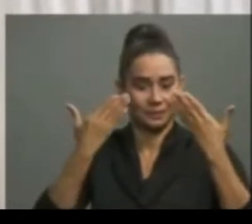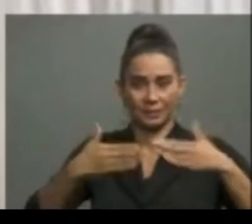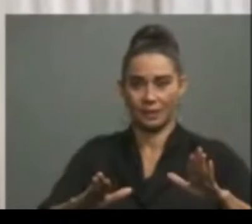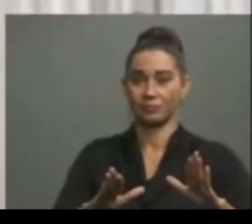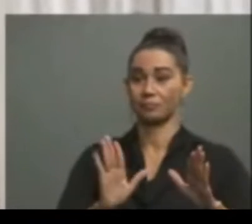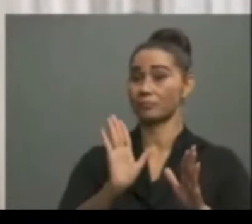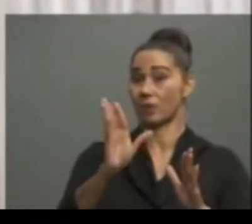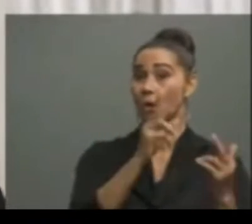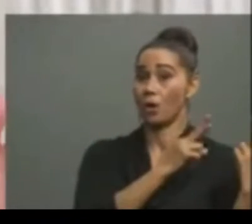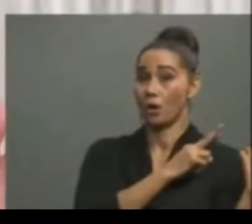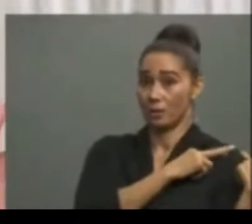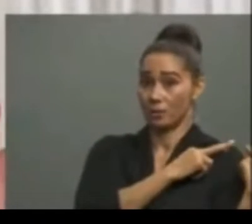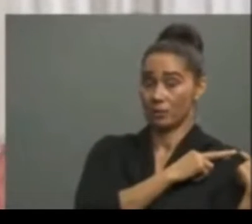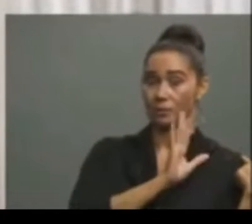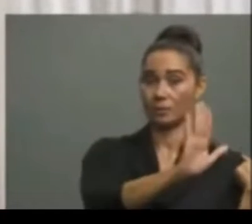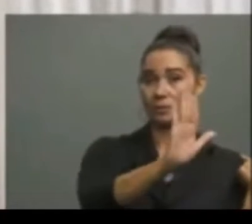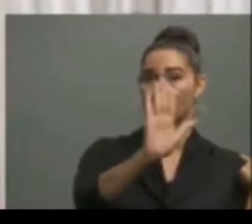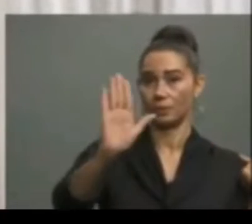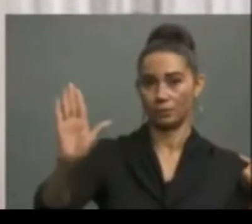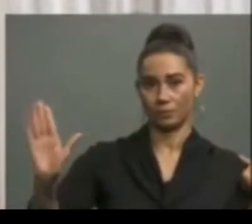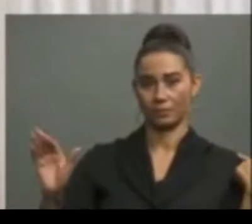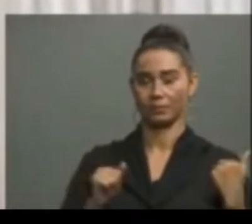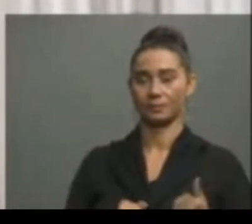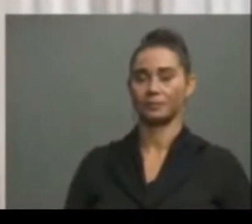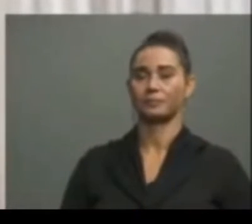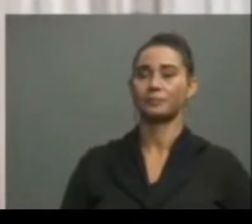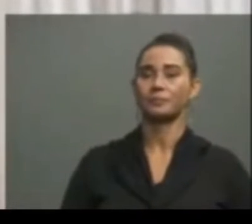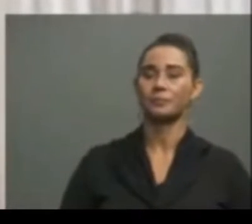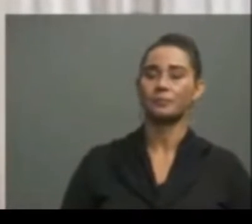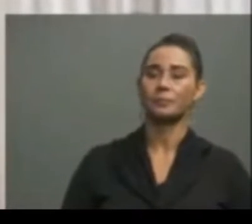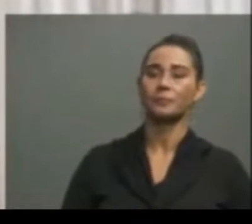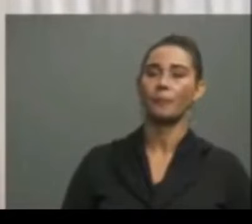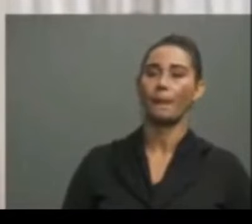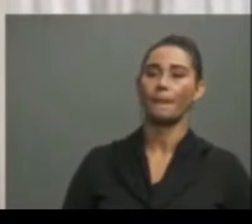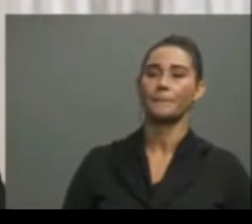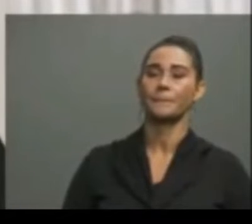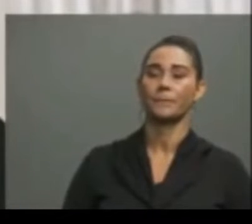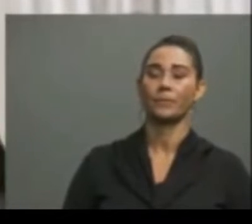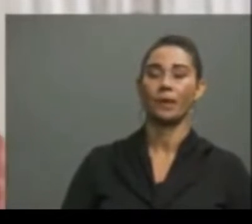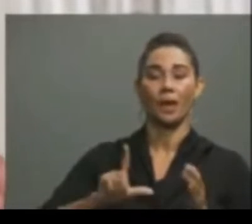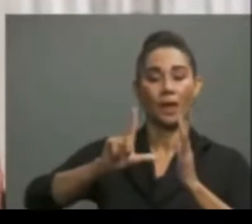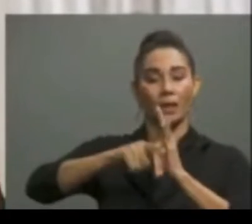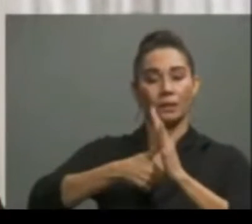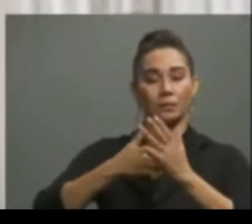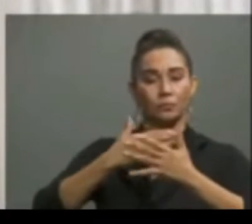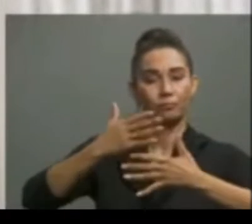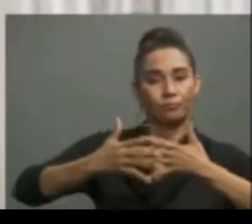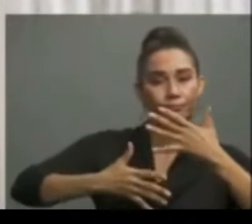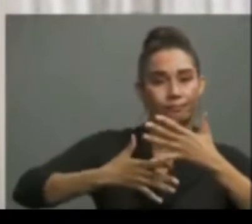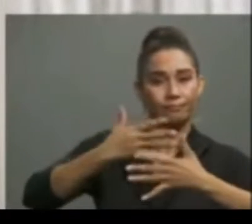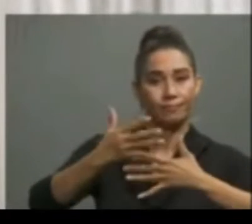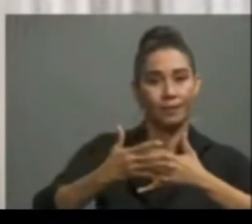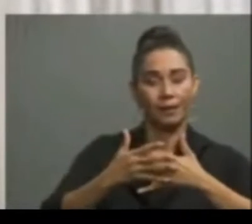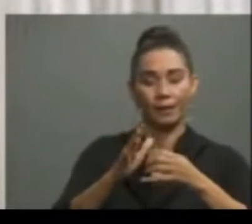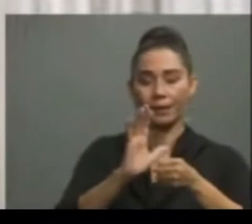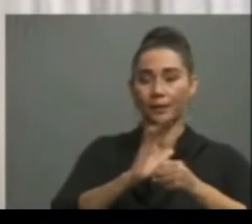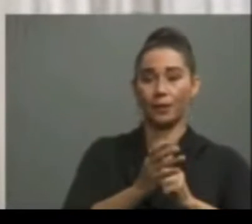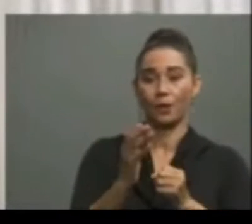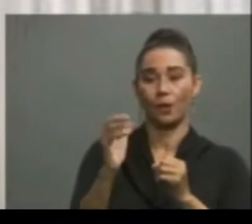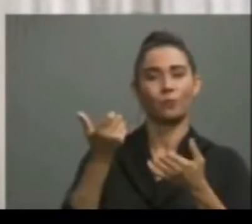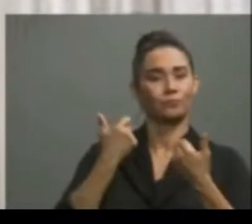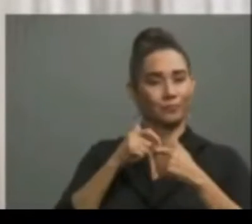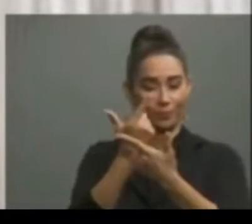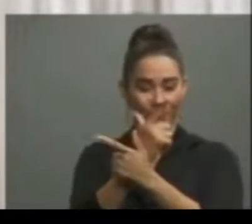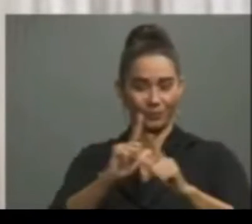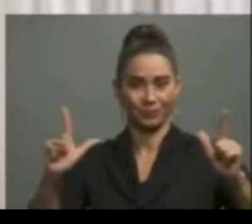responsabilidad individual de todos y cada uno de nosotros. Después de esta larga batalla, comenzamos a recuperar la